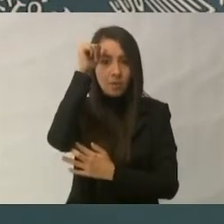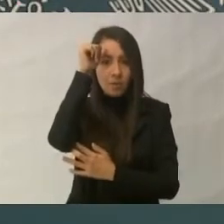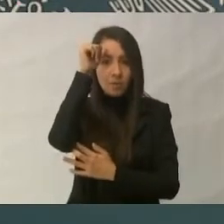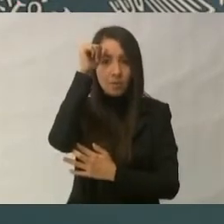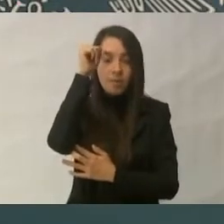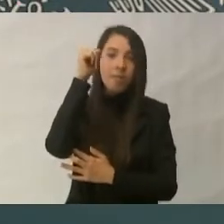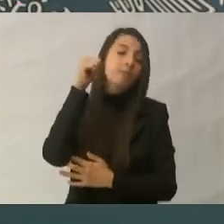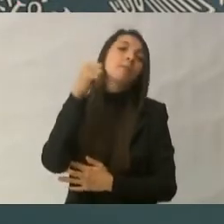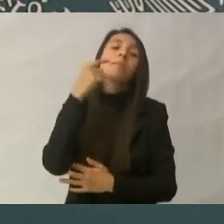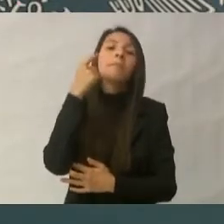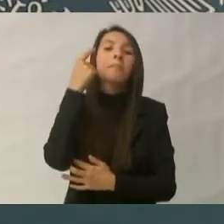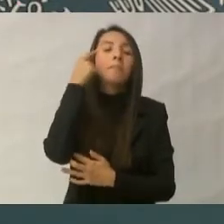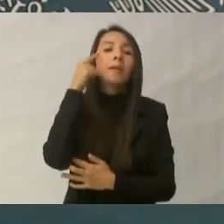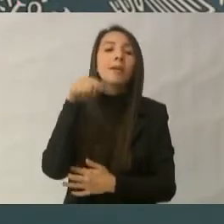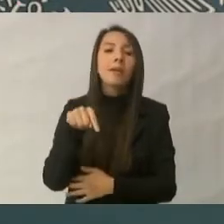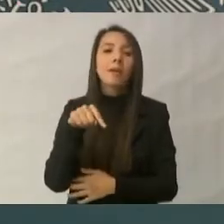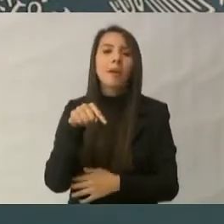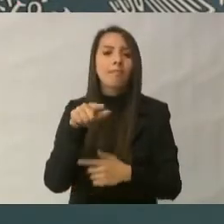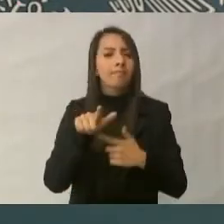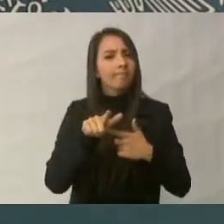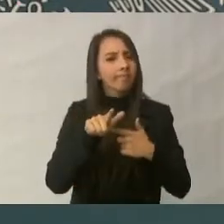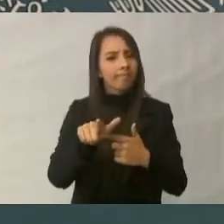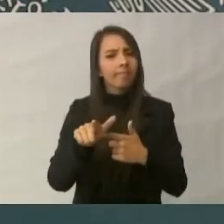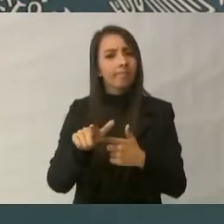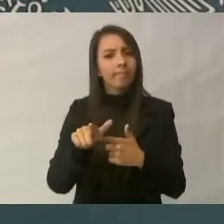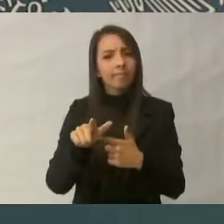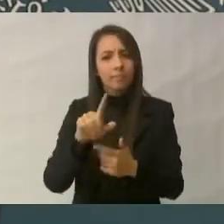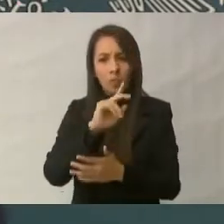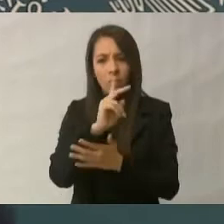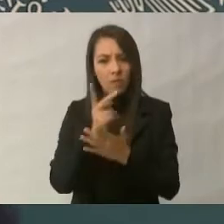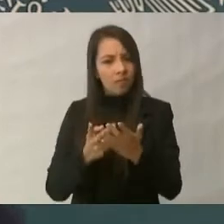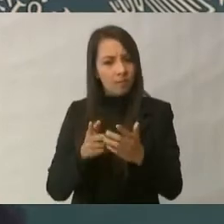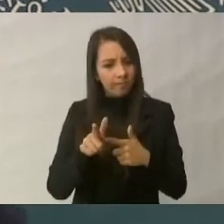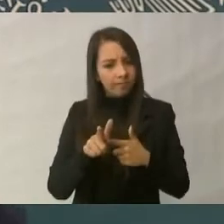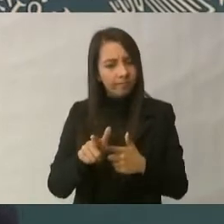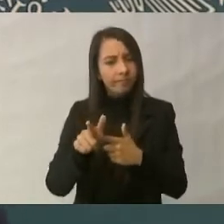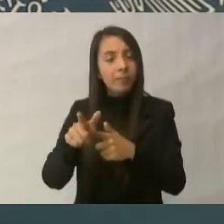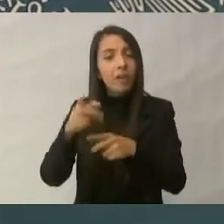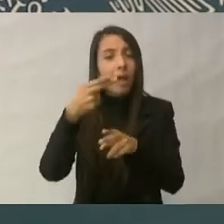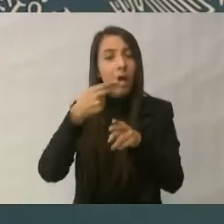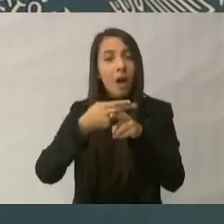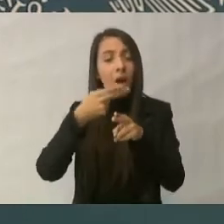este programa hasta finales del 2024.